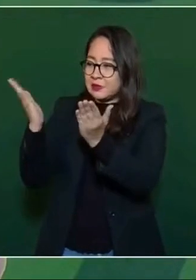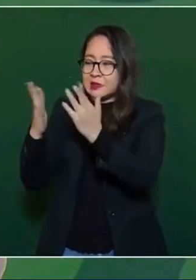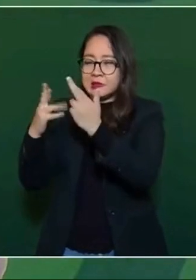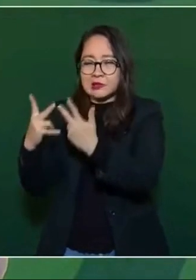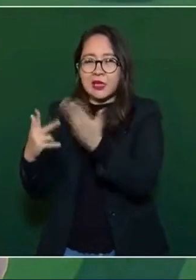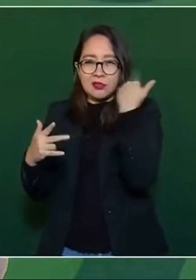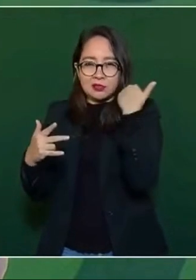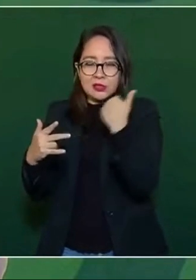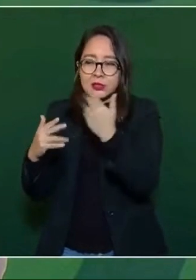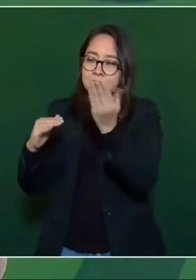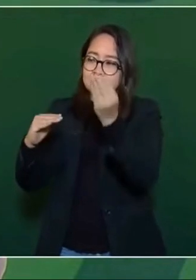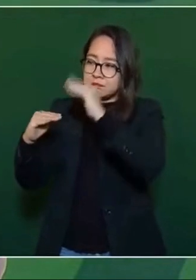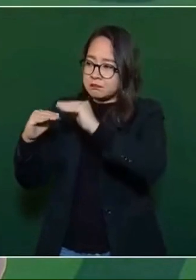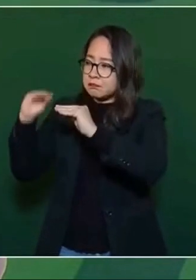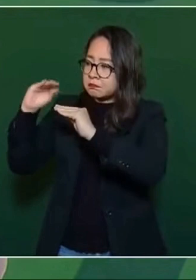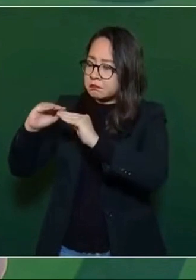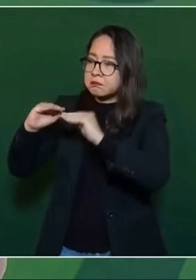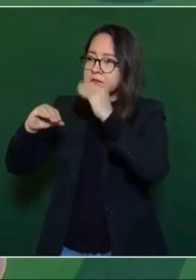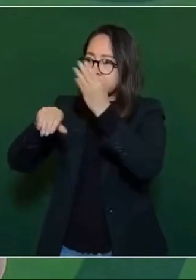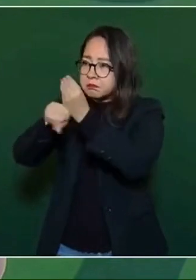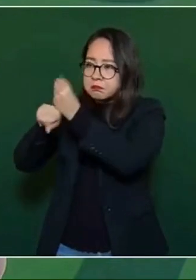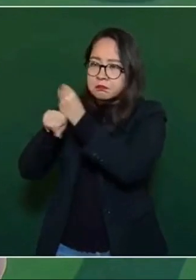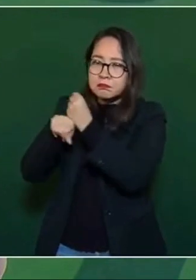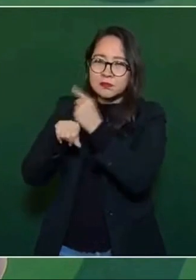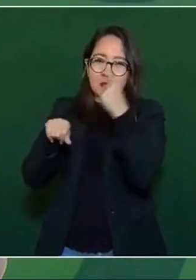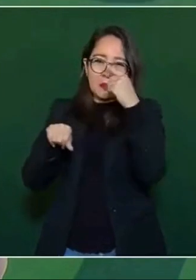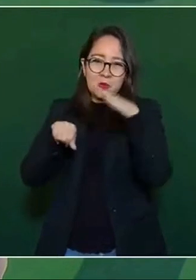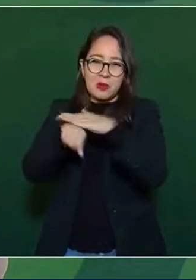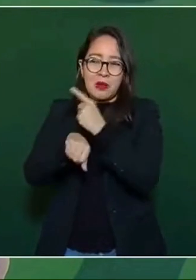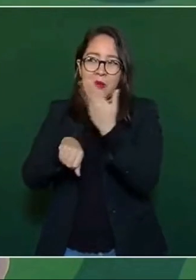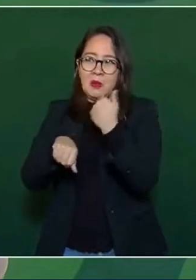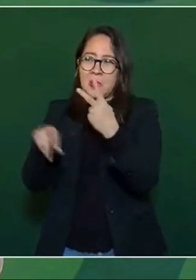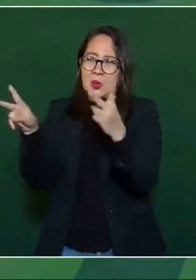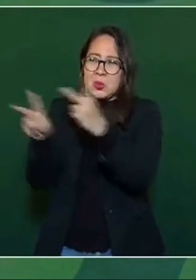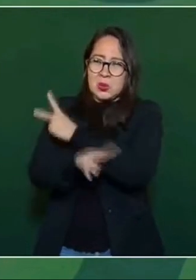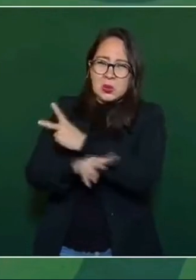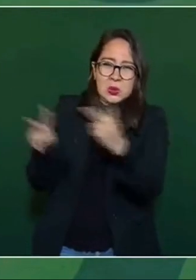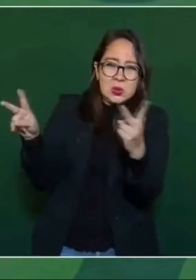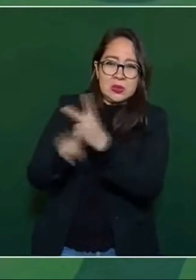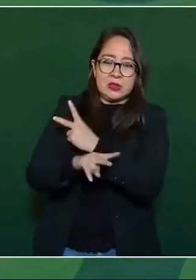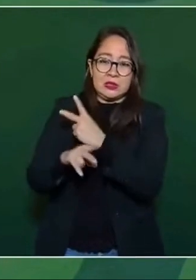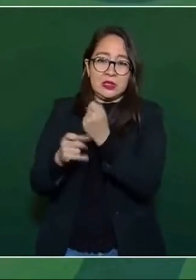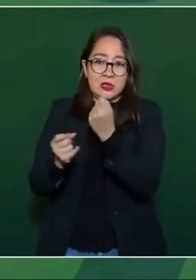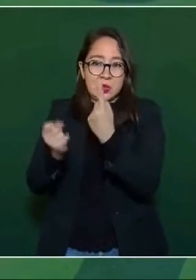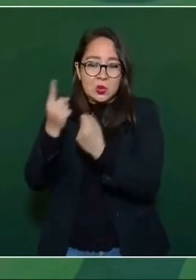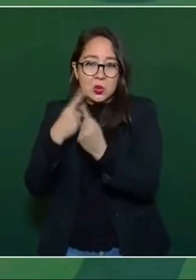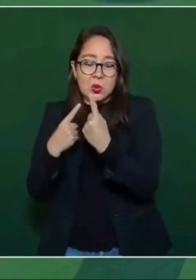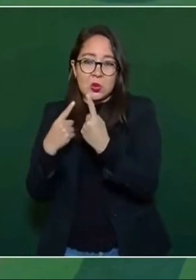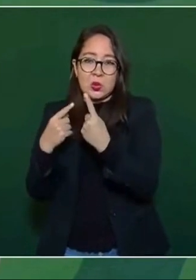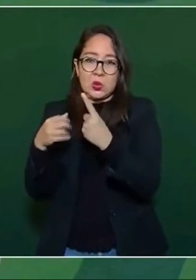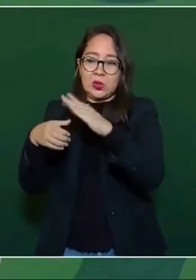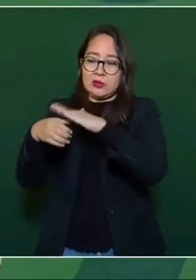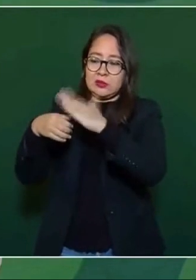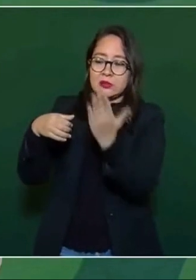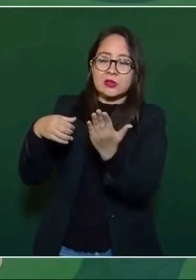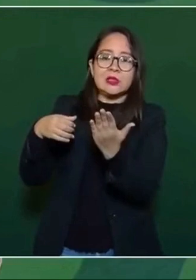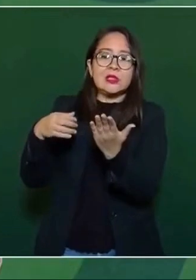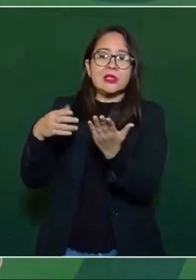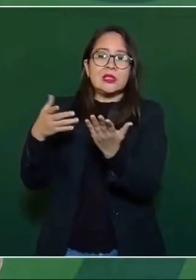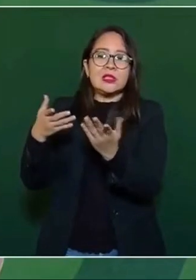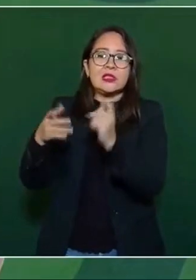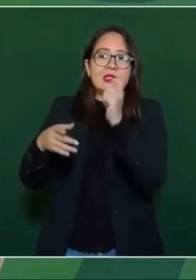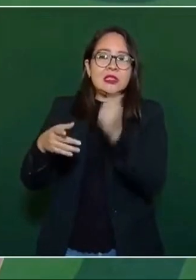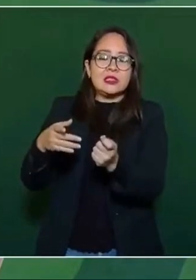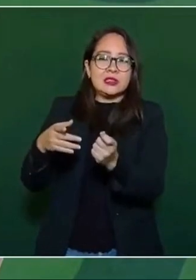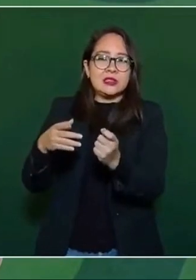fueron afectadas por los vientos, sobre todo láminas de zinc en las